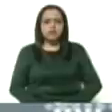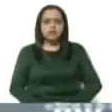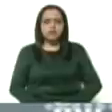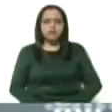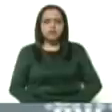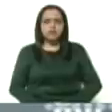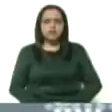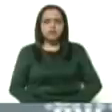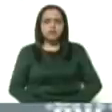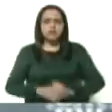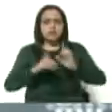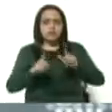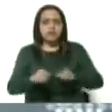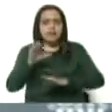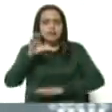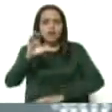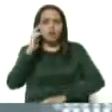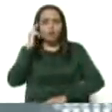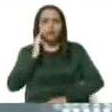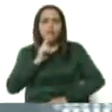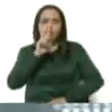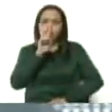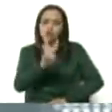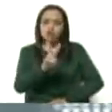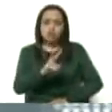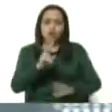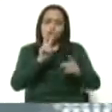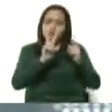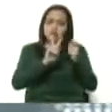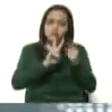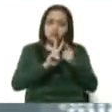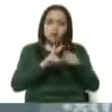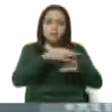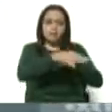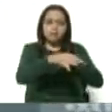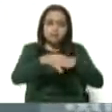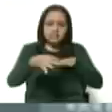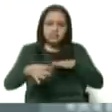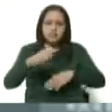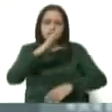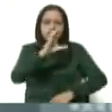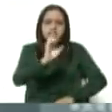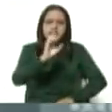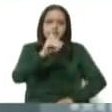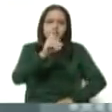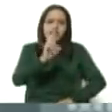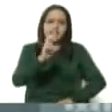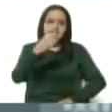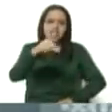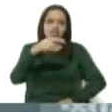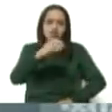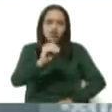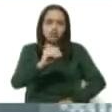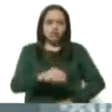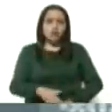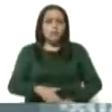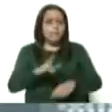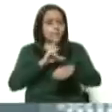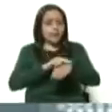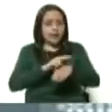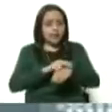Reportamos al estado de Bolívar dos nuevos casos, uno del municipio sedeño, en Calcara de Lorinoco, se trata de un médico que